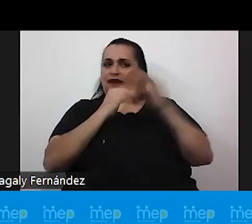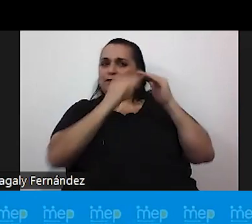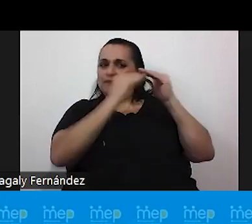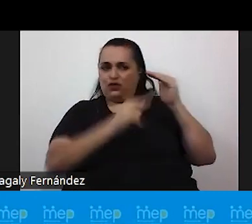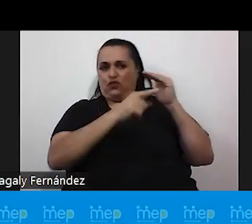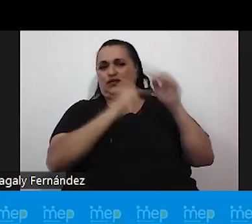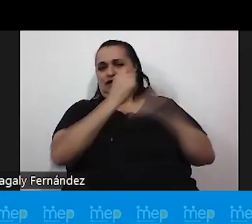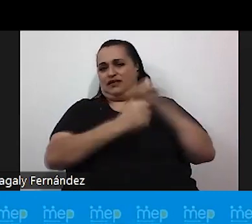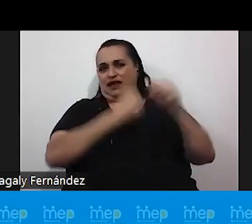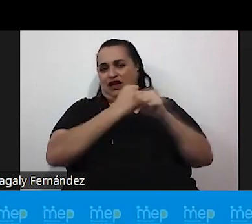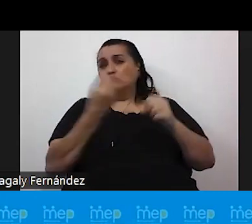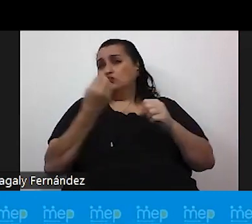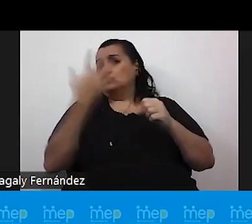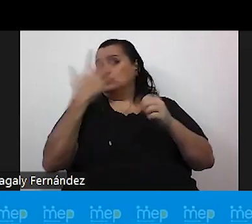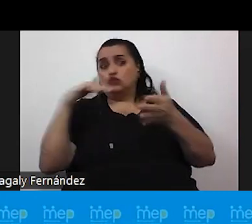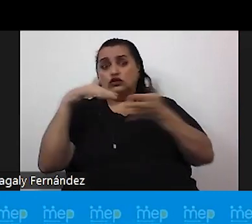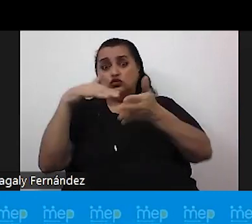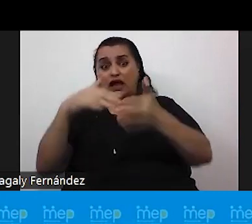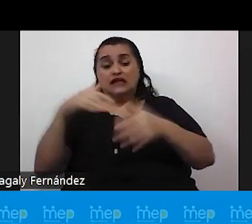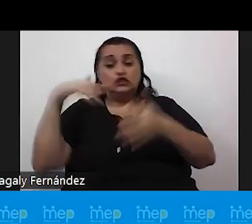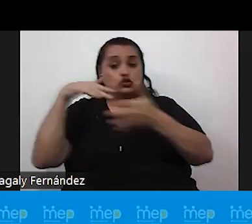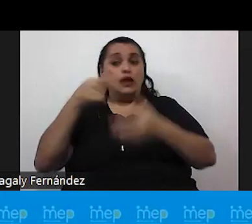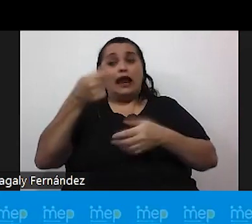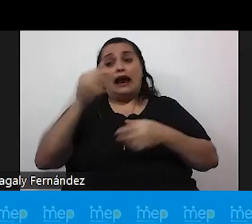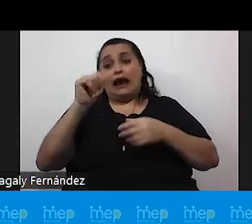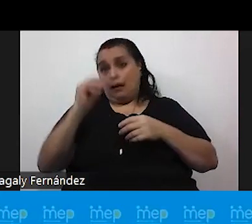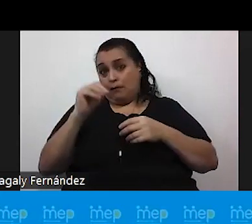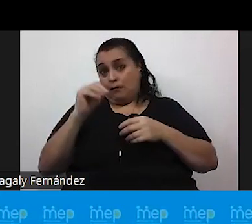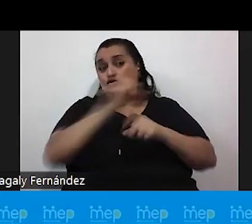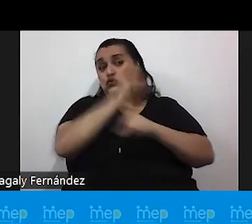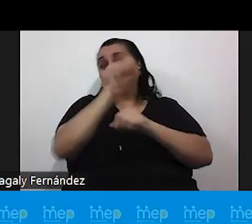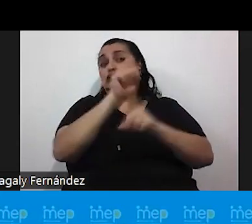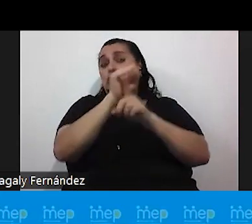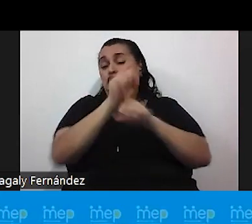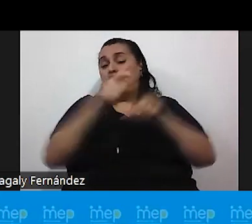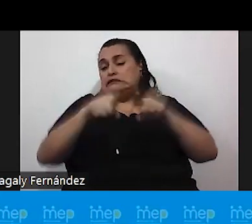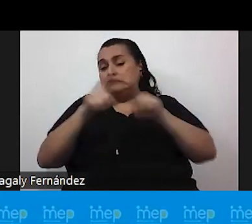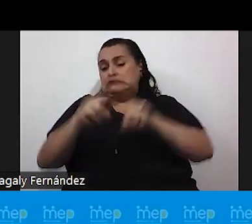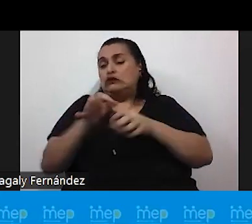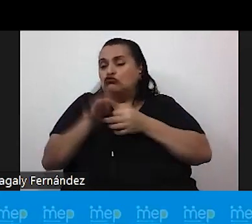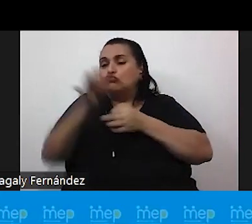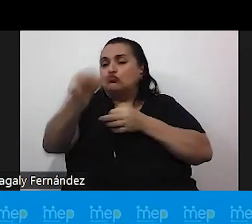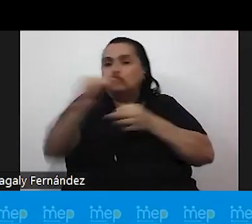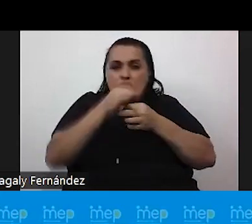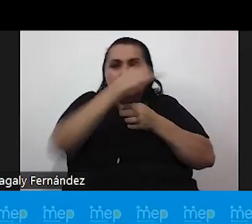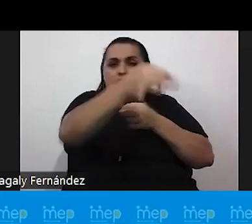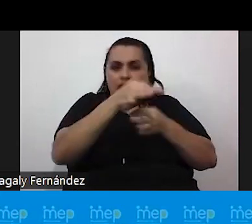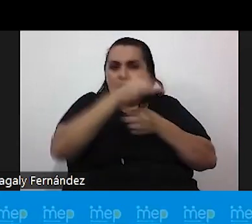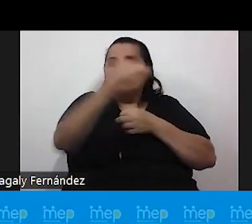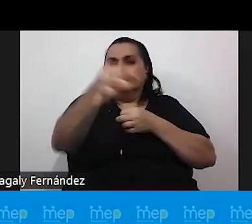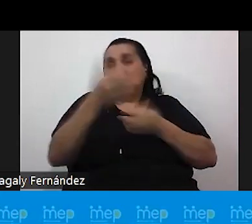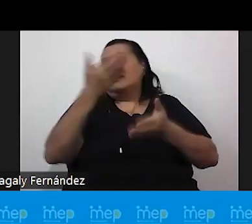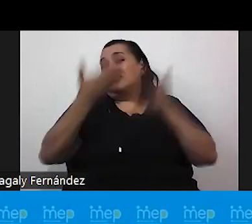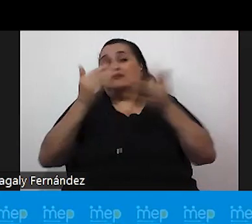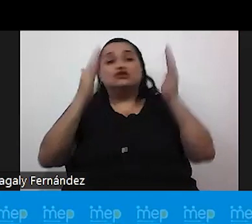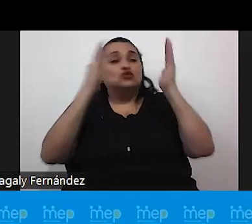de nuestros estudiantes no solo son del GAN muchas de estas situaciones se dan en lugares rurales donde efectivamente tal vez no